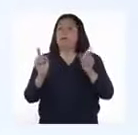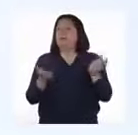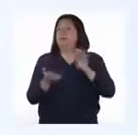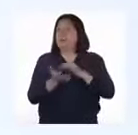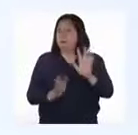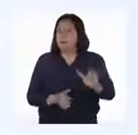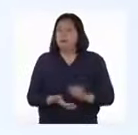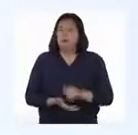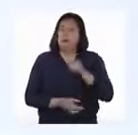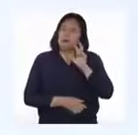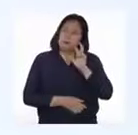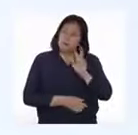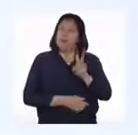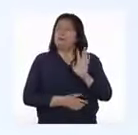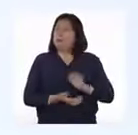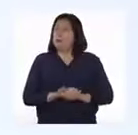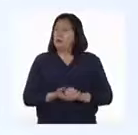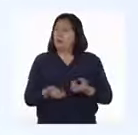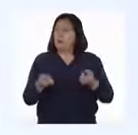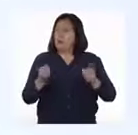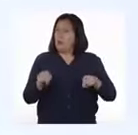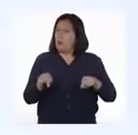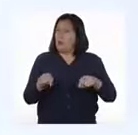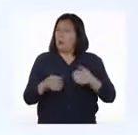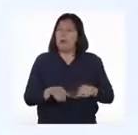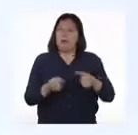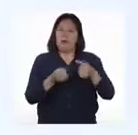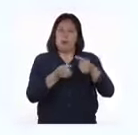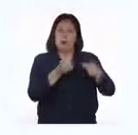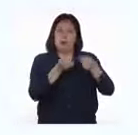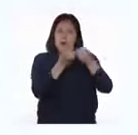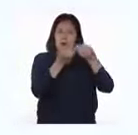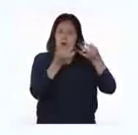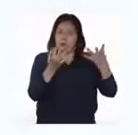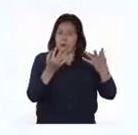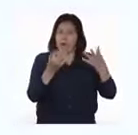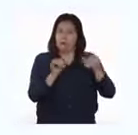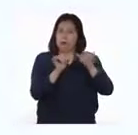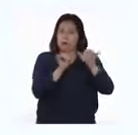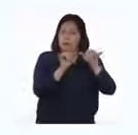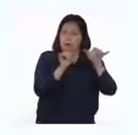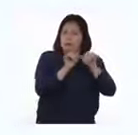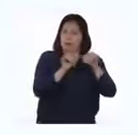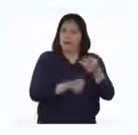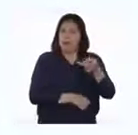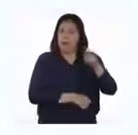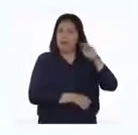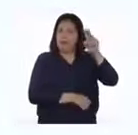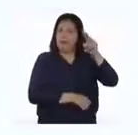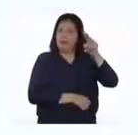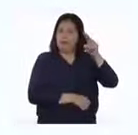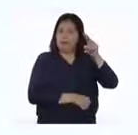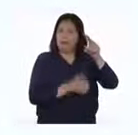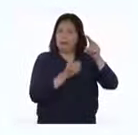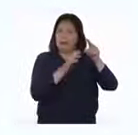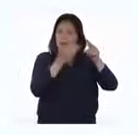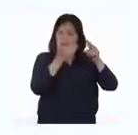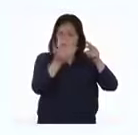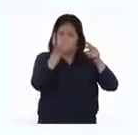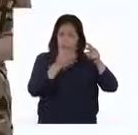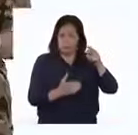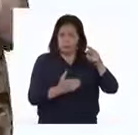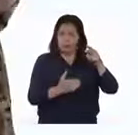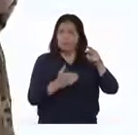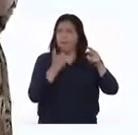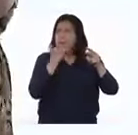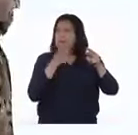más. ¿Te diste cuenta de que cuando los valores de una magnitud aumentan, algo pasaba con los valores de la